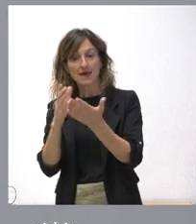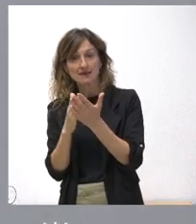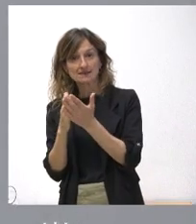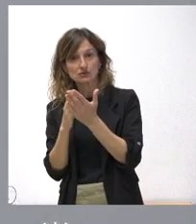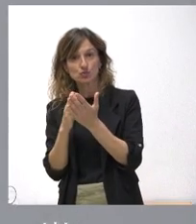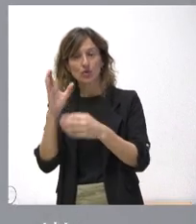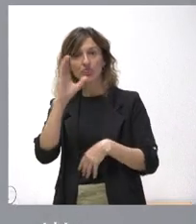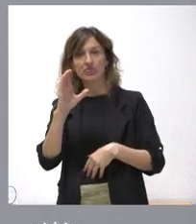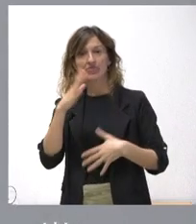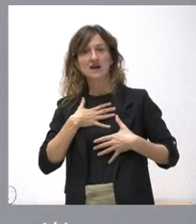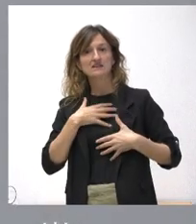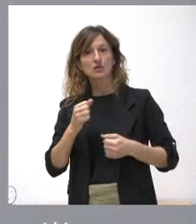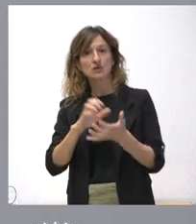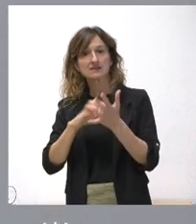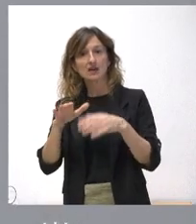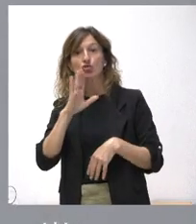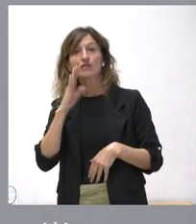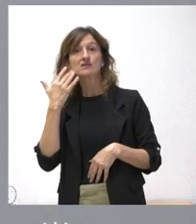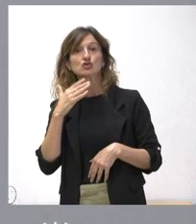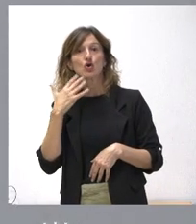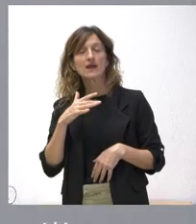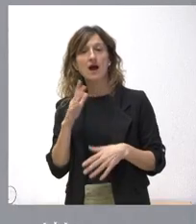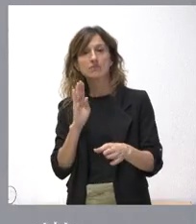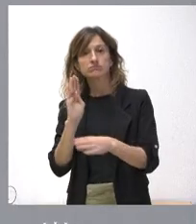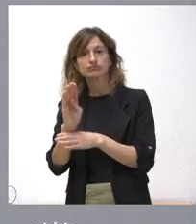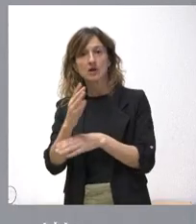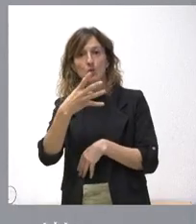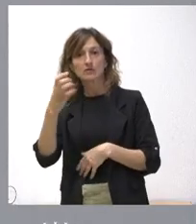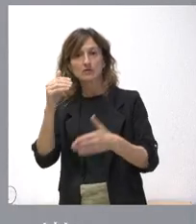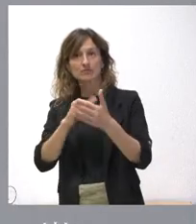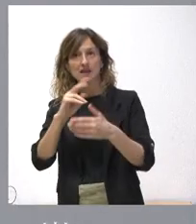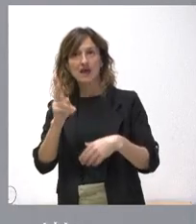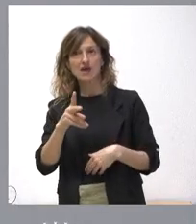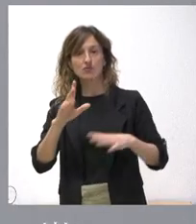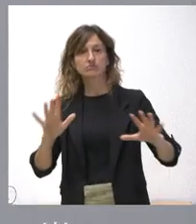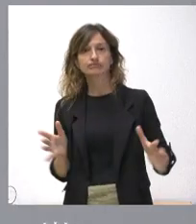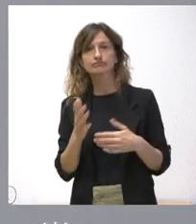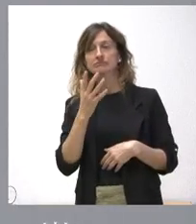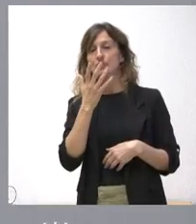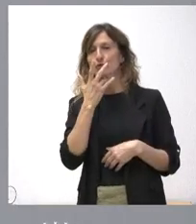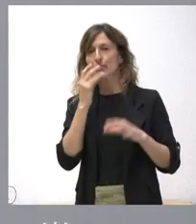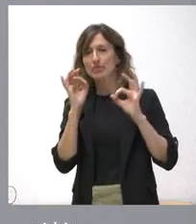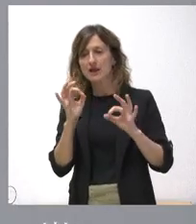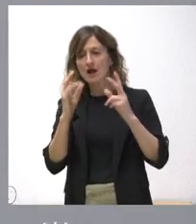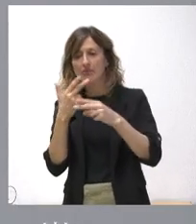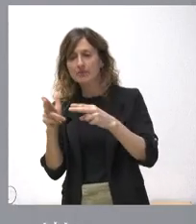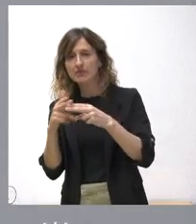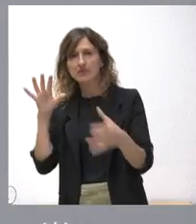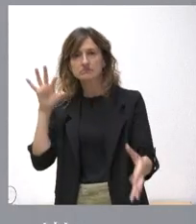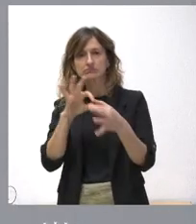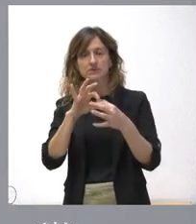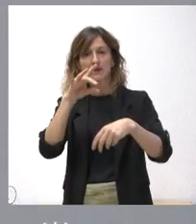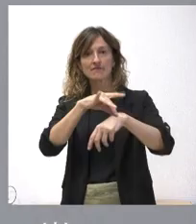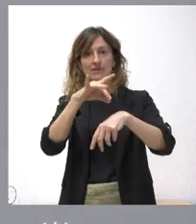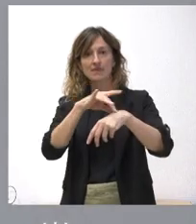de Ciencia de Salud de Castilla y León ubicado en Soria, una subvención de 400.000 euros para potenciar el conocimiento de actividades vinculadas a